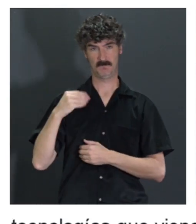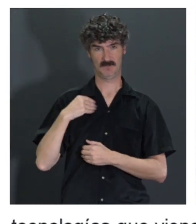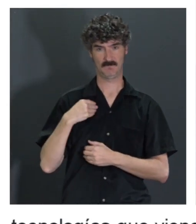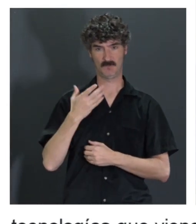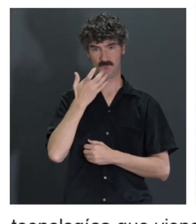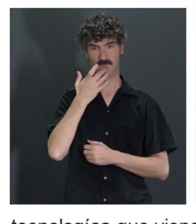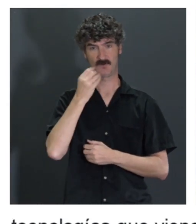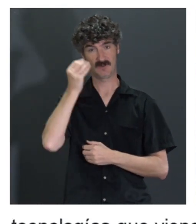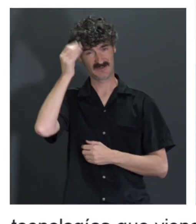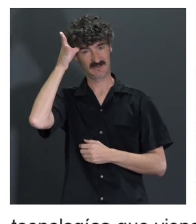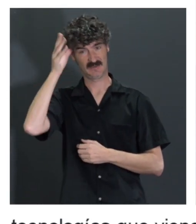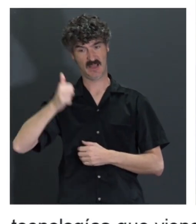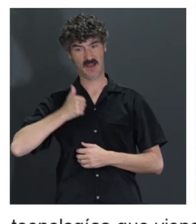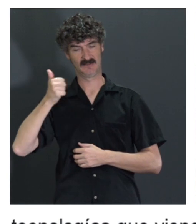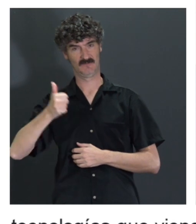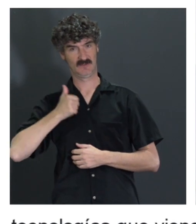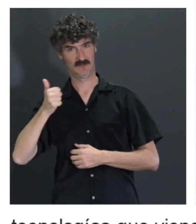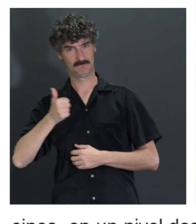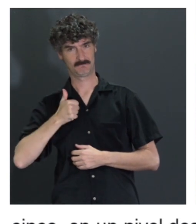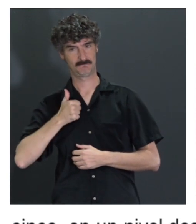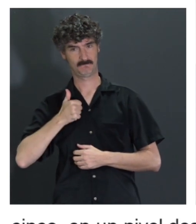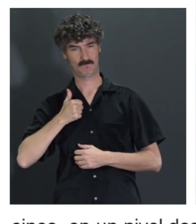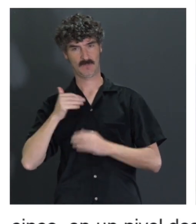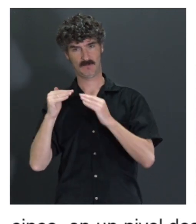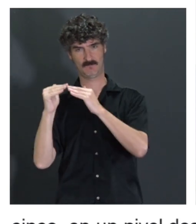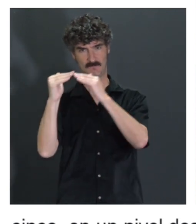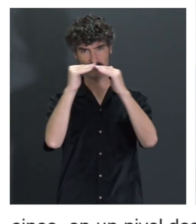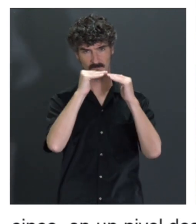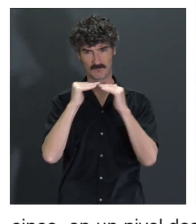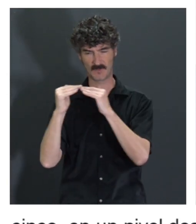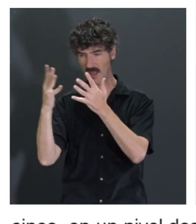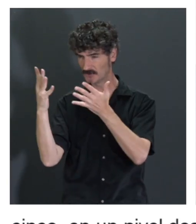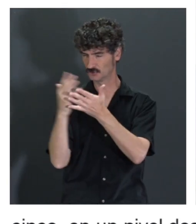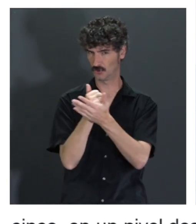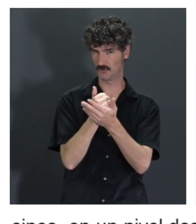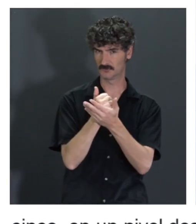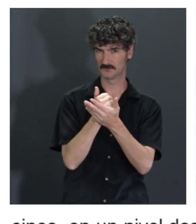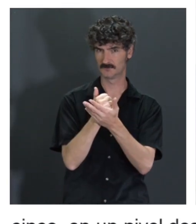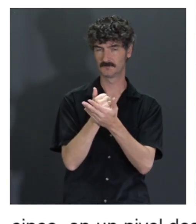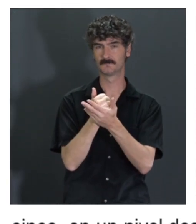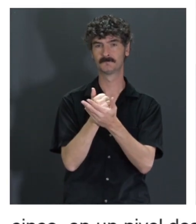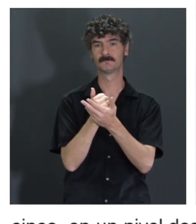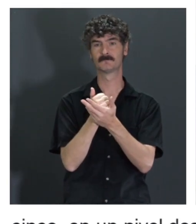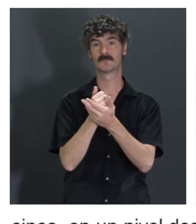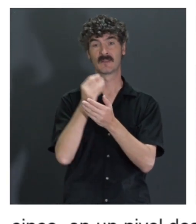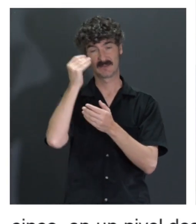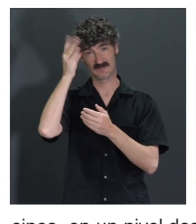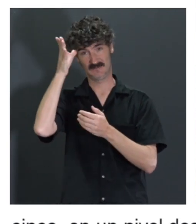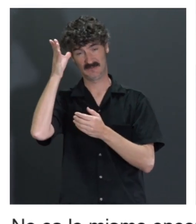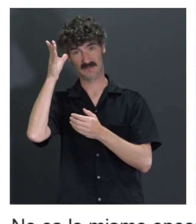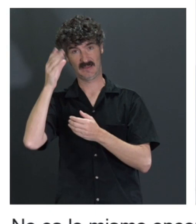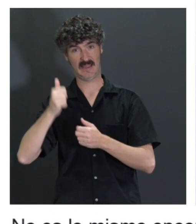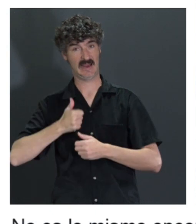encontrar una inteligencia artificial que digamos que sea ecuánime para todos que una inteligencia artificial que tenga sesgos.